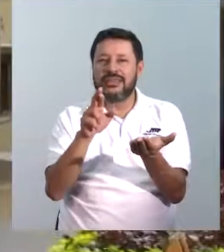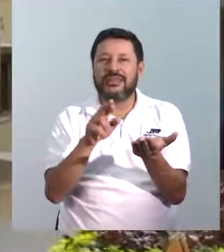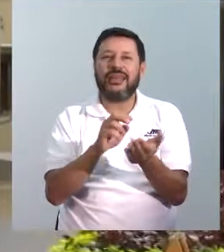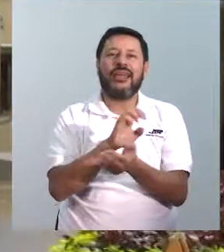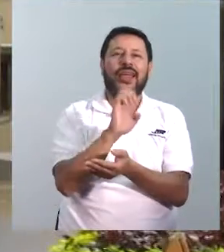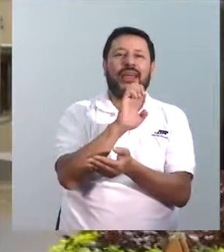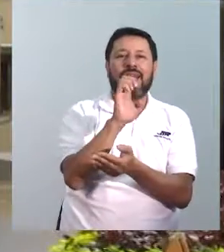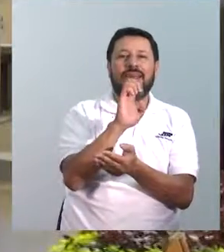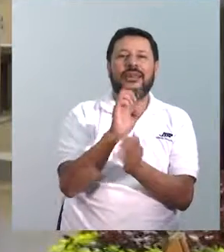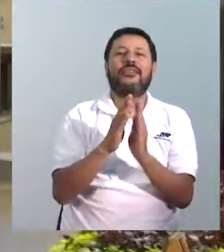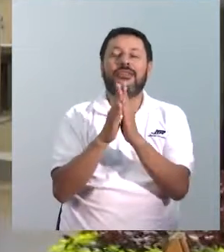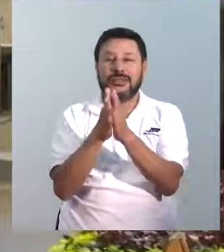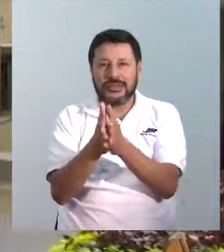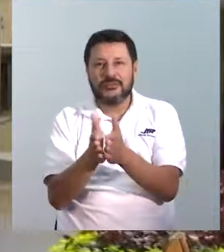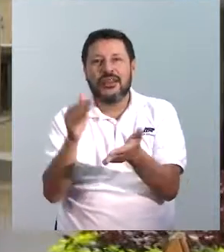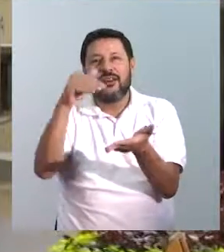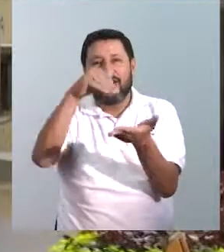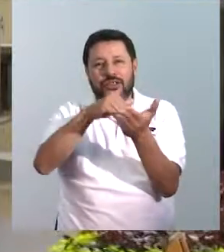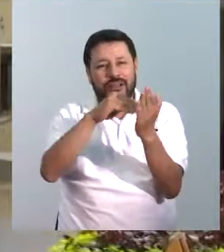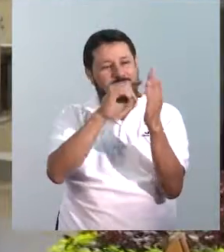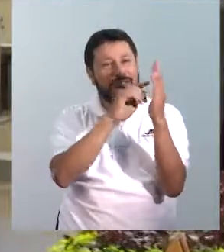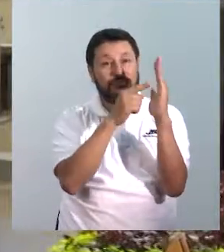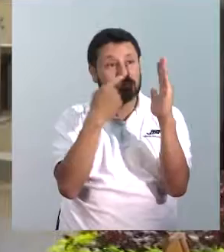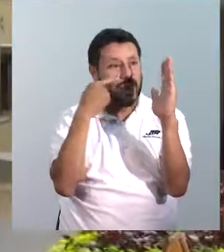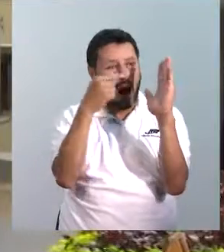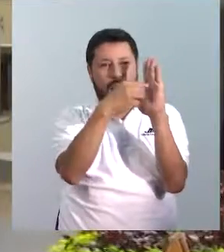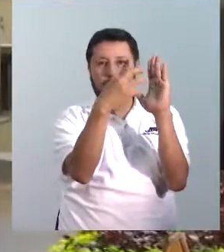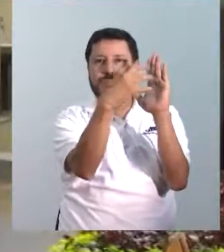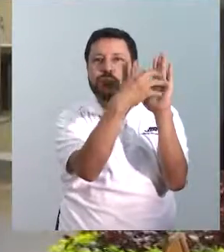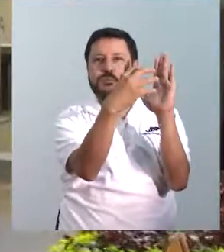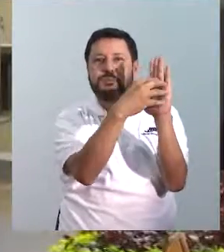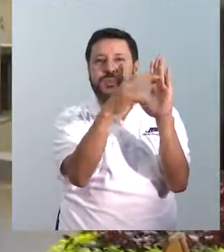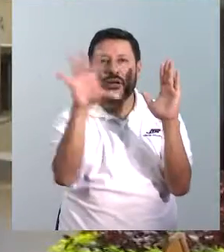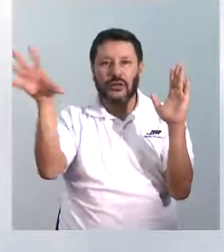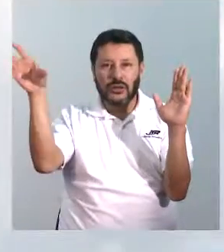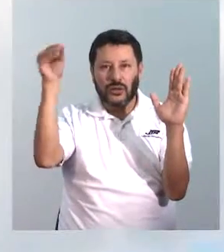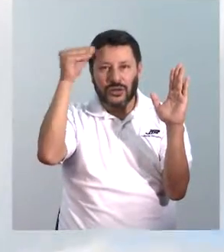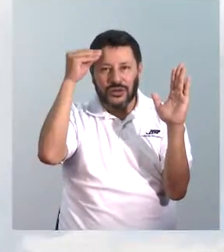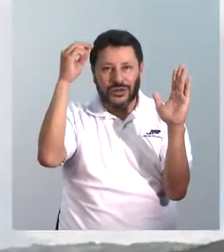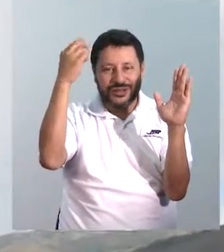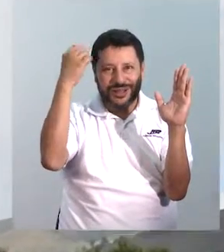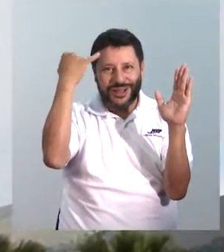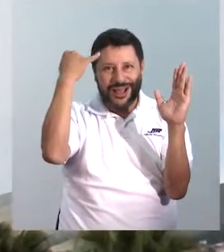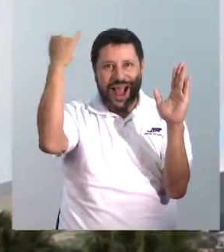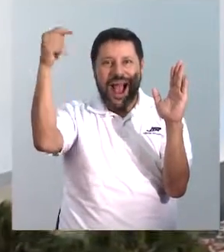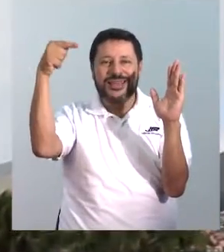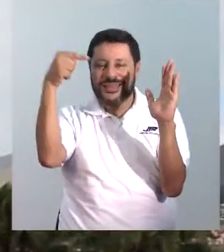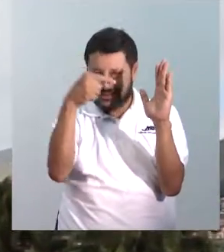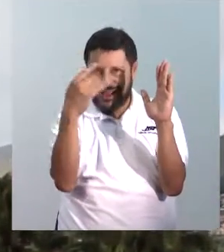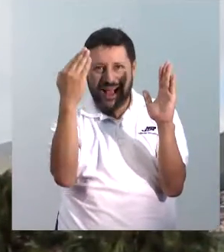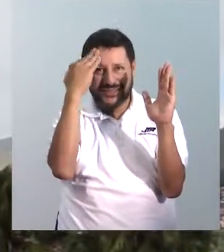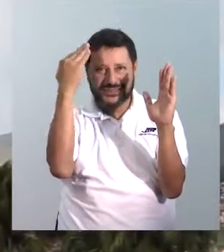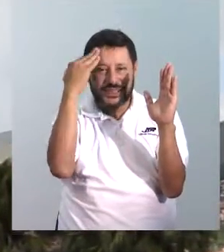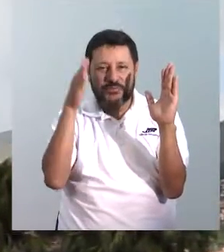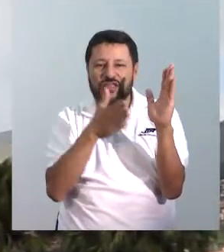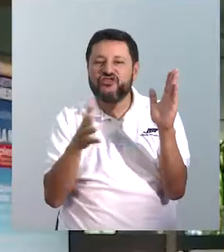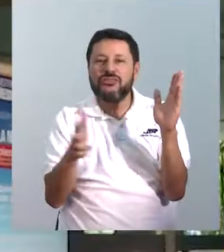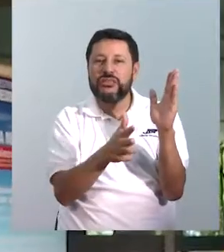señalizaciones de vías para que cuando entren los usuarios se encuentren las vías correctamente señalizadas.